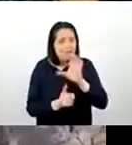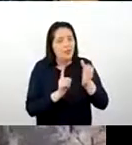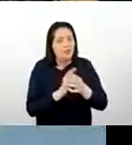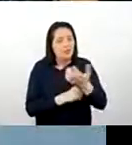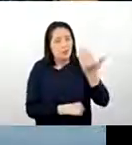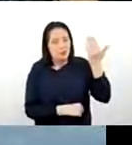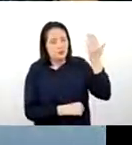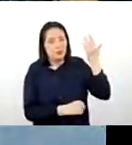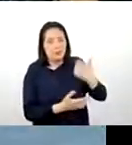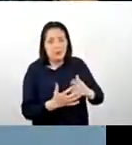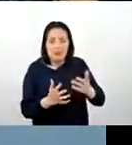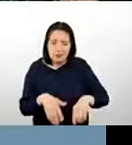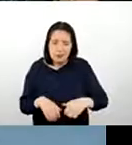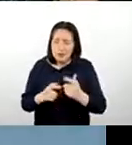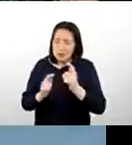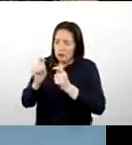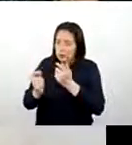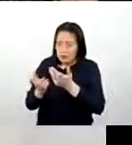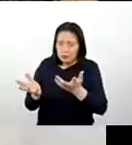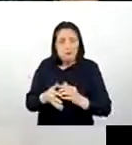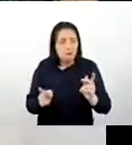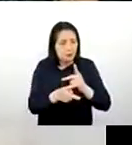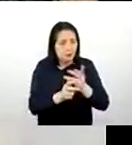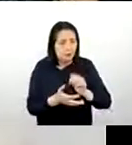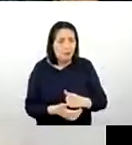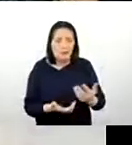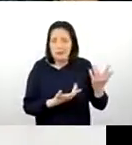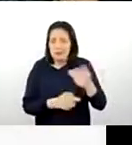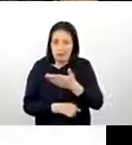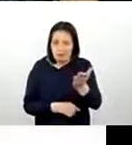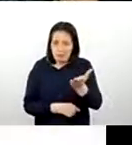el potencial turístico y productivo los esperamos